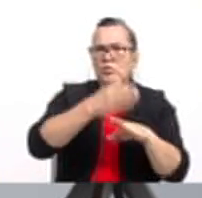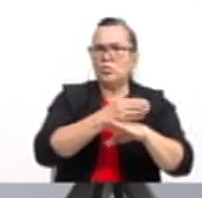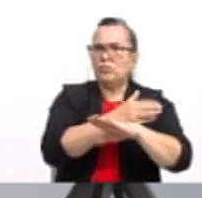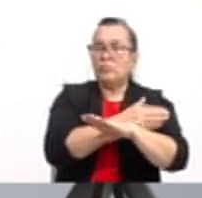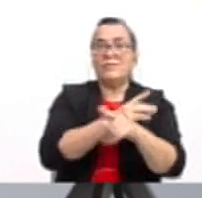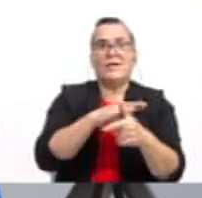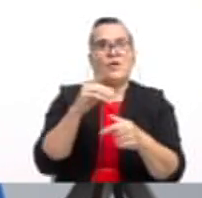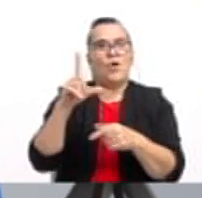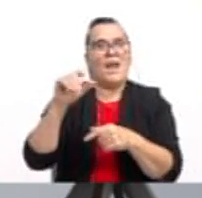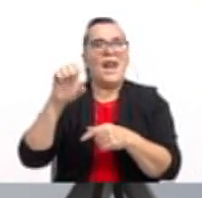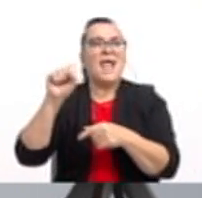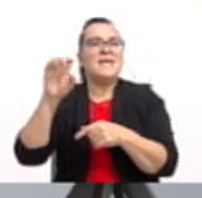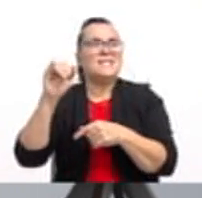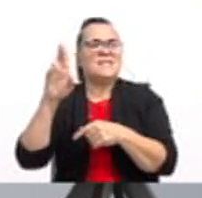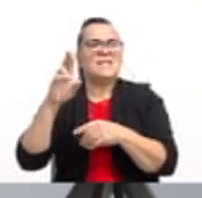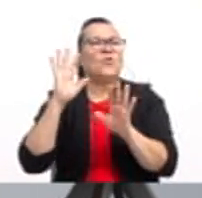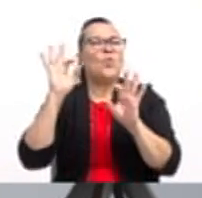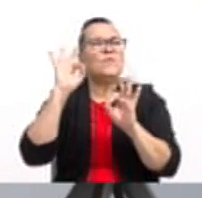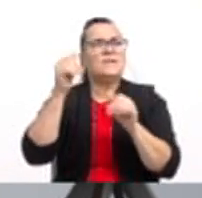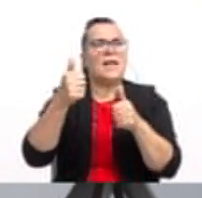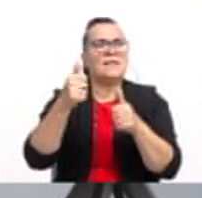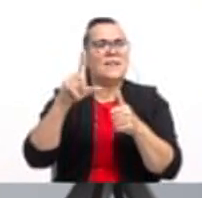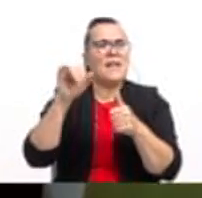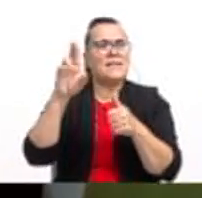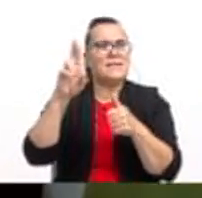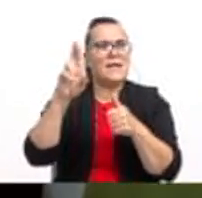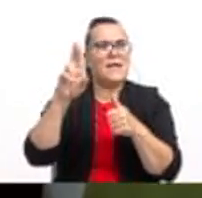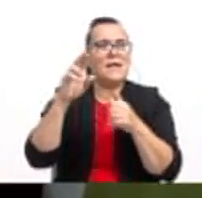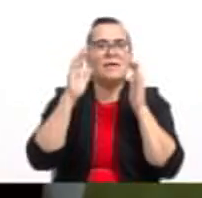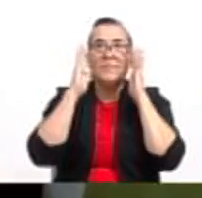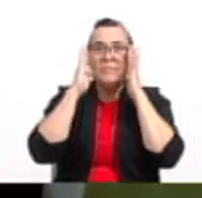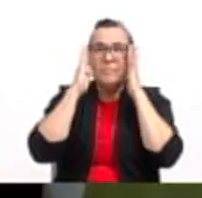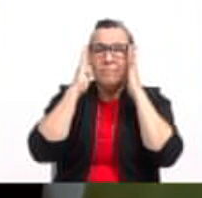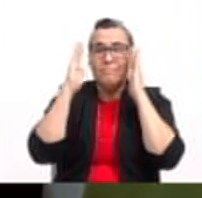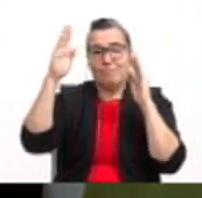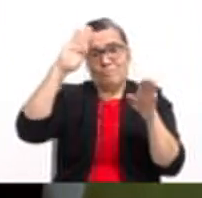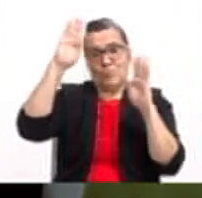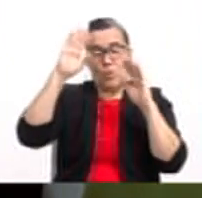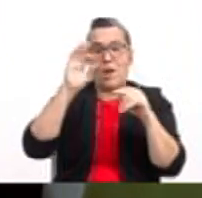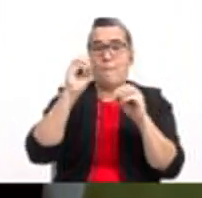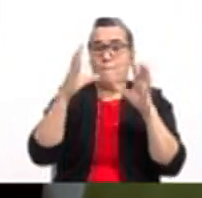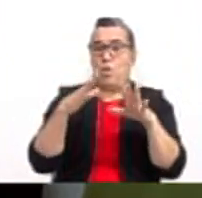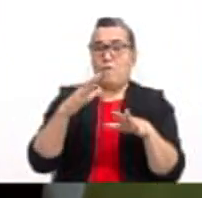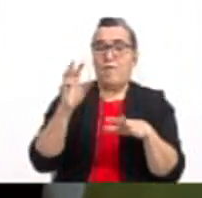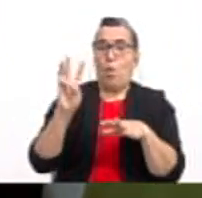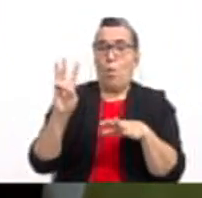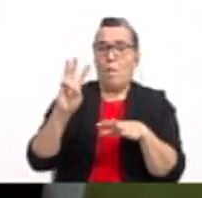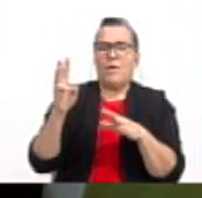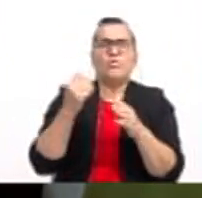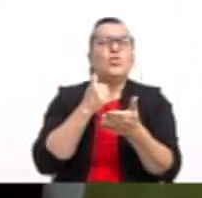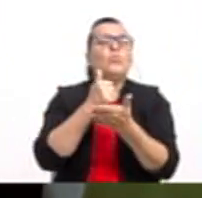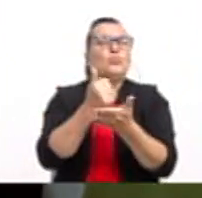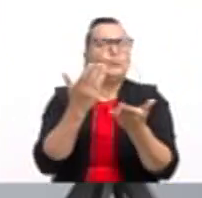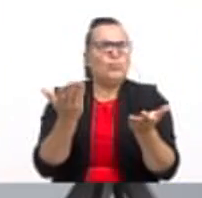a pedir a Lester que nos acompañe. ¿Cómo estás, Lester? Hola, profe Gualberto. ¿En qué le puedo ayudar?